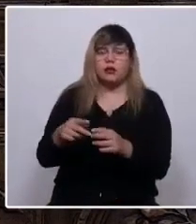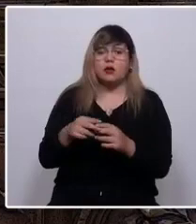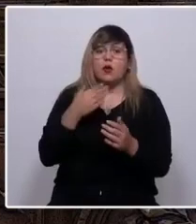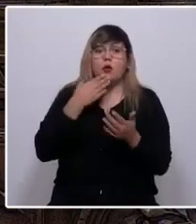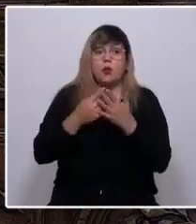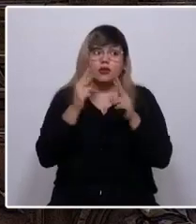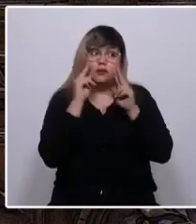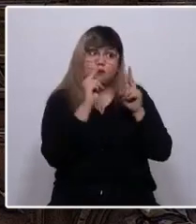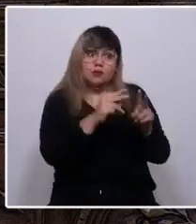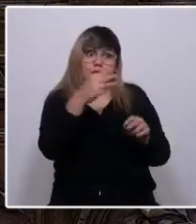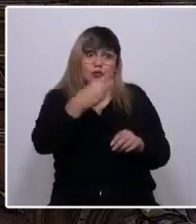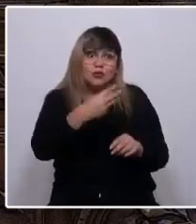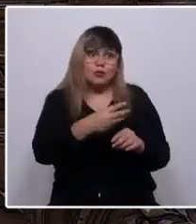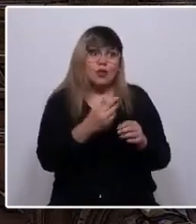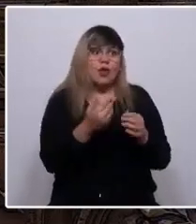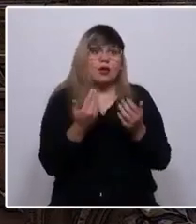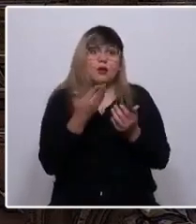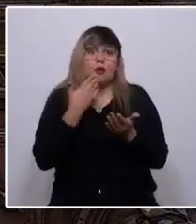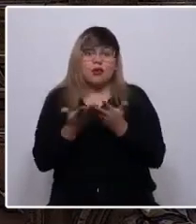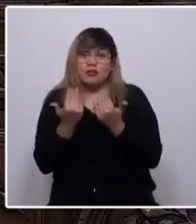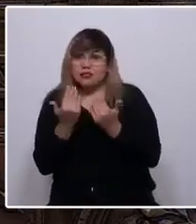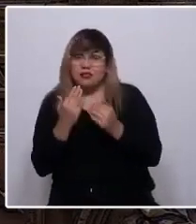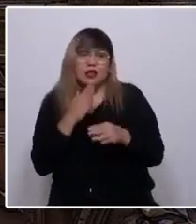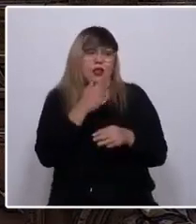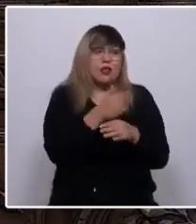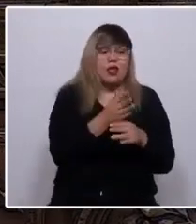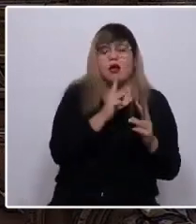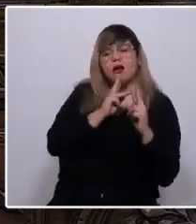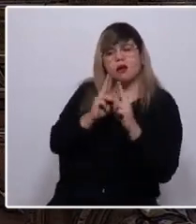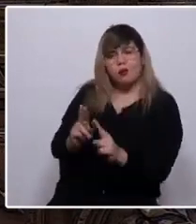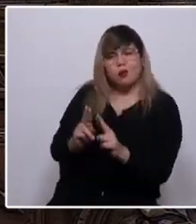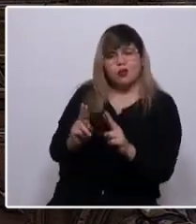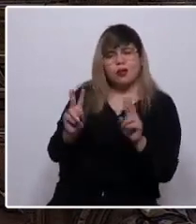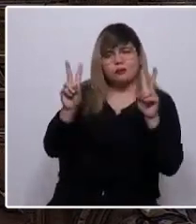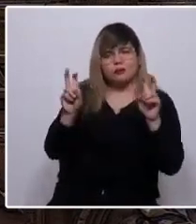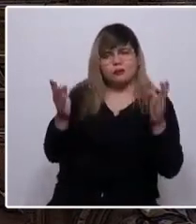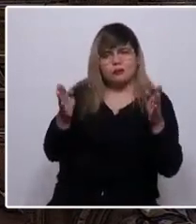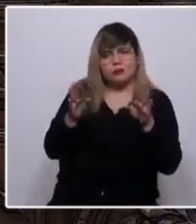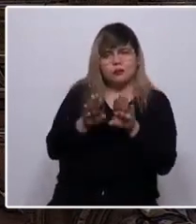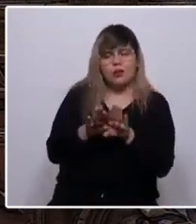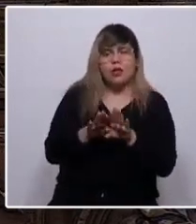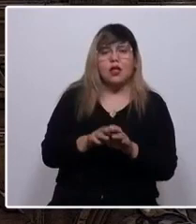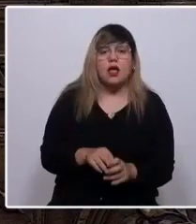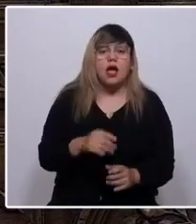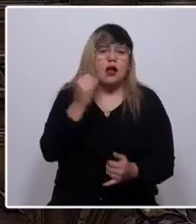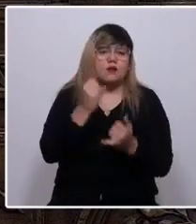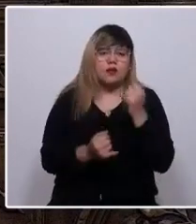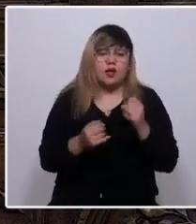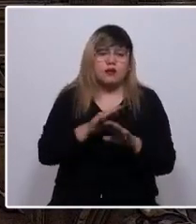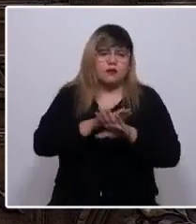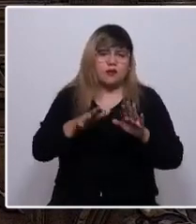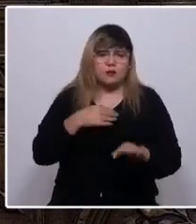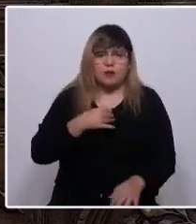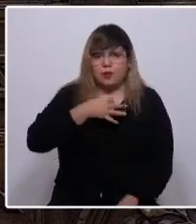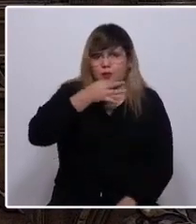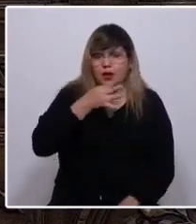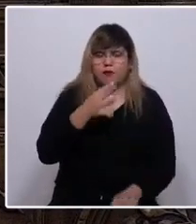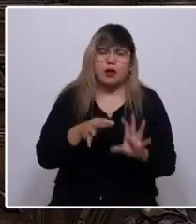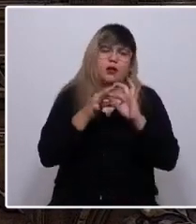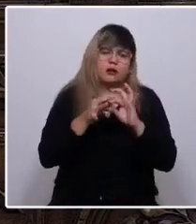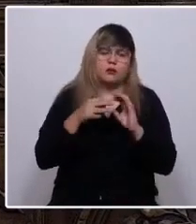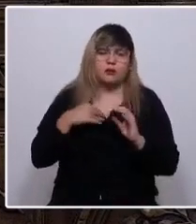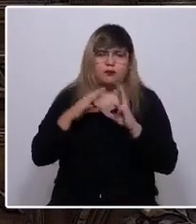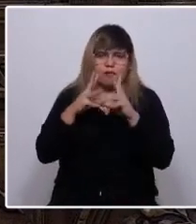municipalidad la respuesta a muchos de sus anhelos y necesidades. Cierra comillas. Finalmente, termino mis palabras agradeciendo a mi